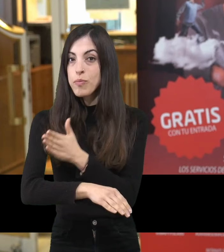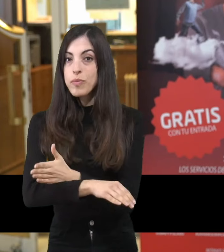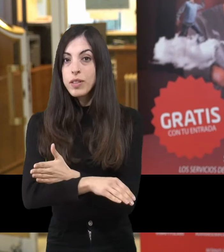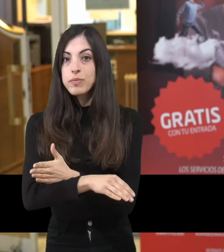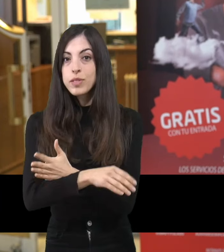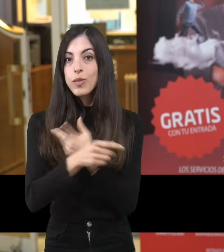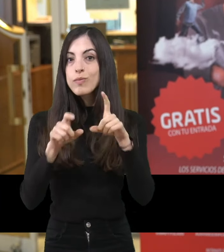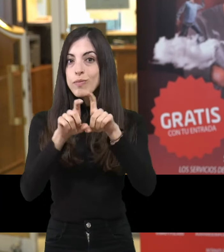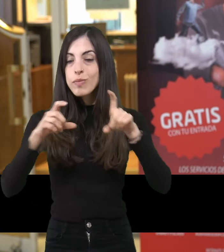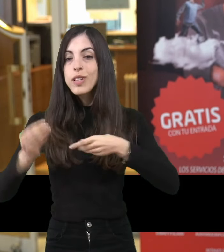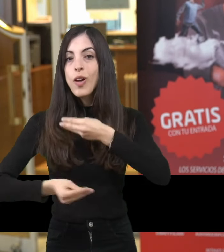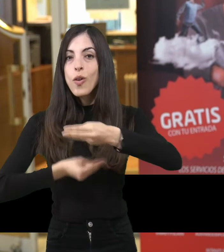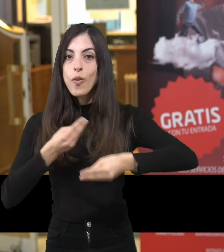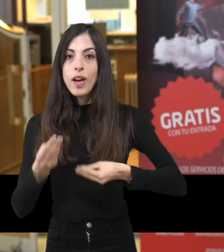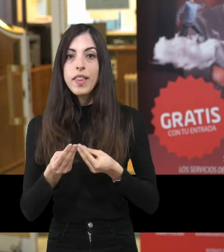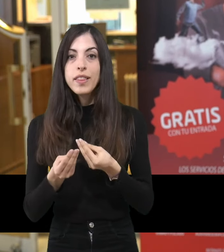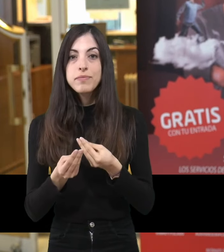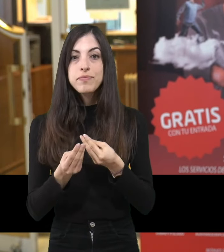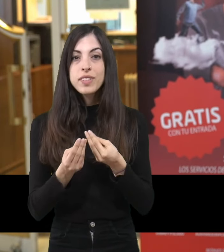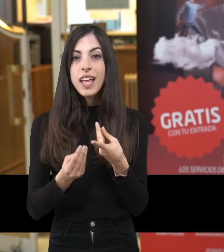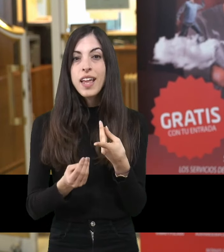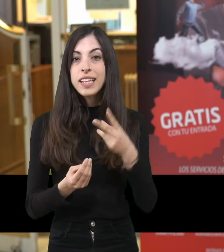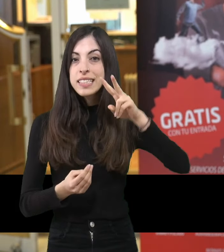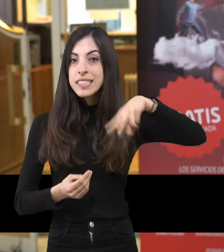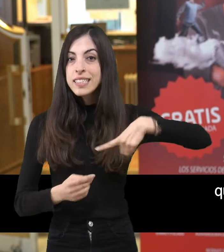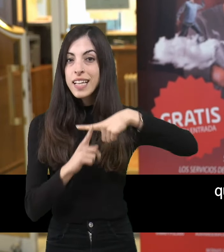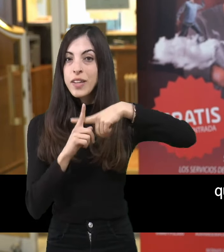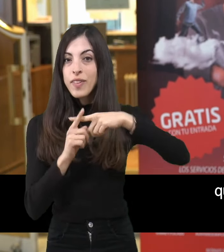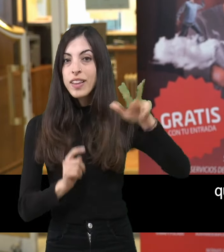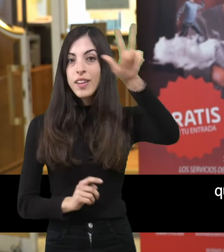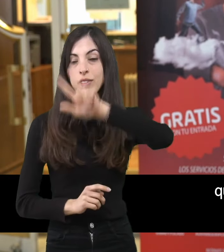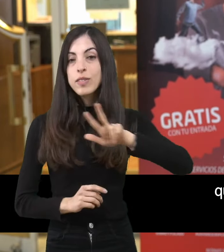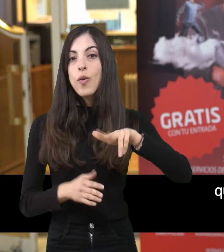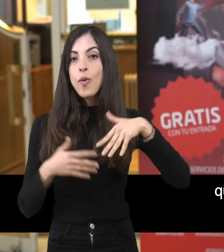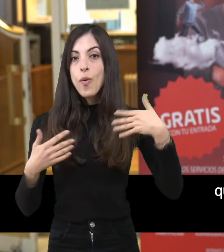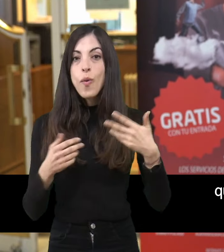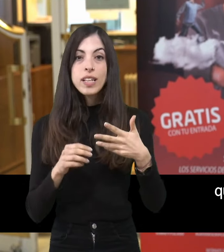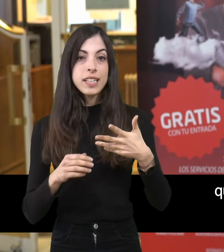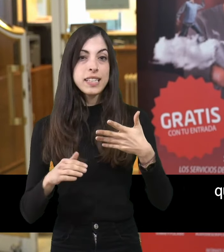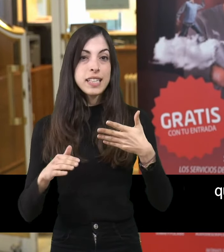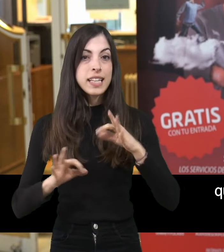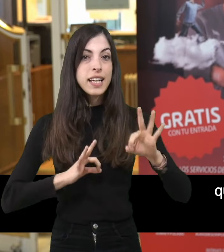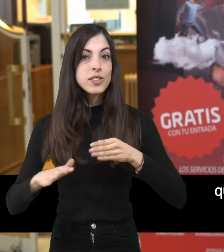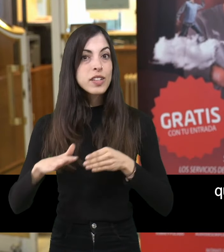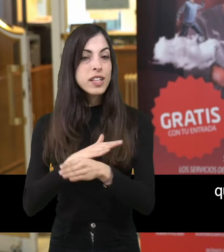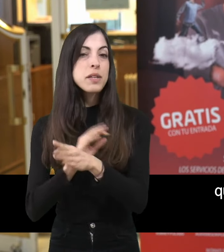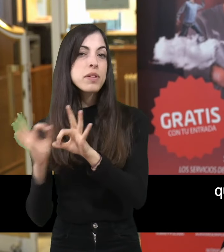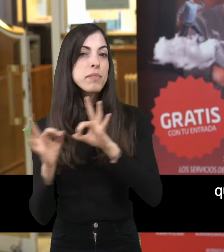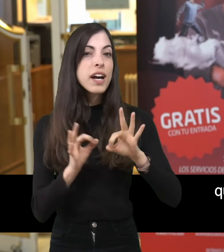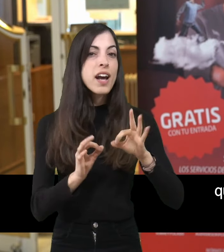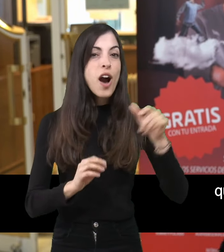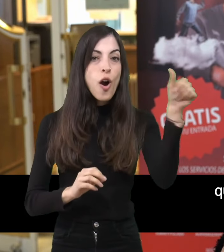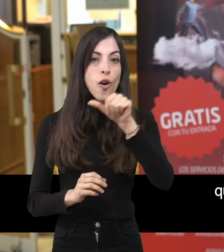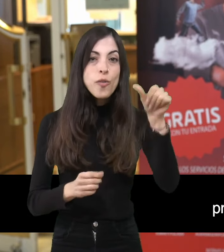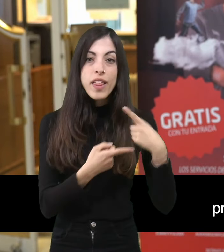previo que lo realiza una empresa que existe a nivel nacional, que es teatro accesible, y ellos preparan ciertas obras que